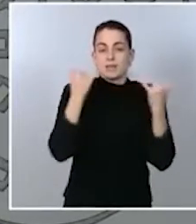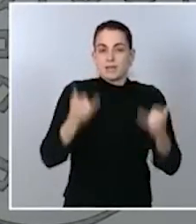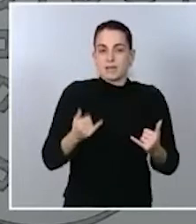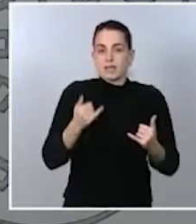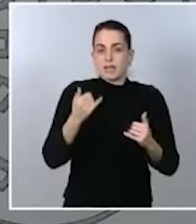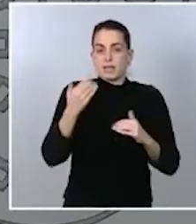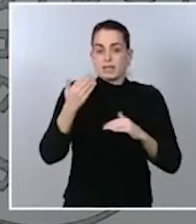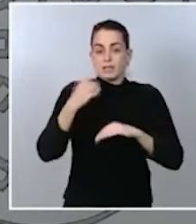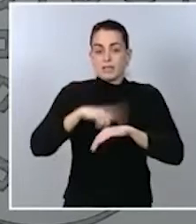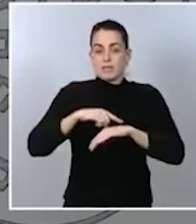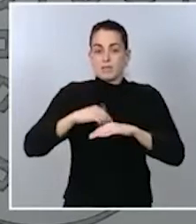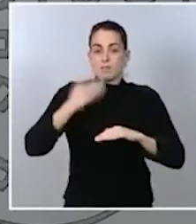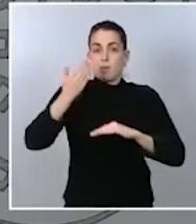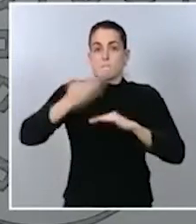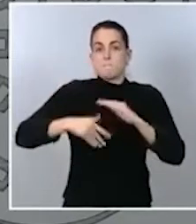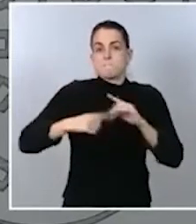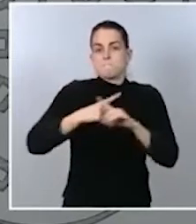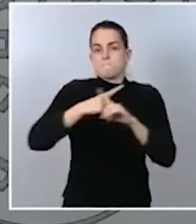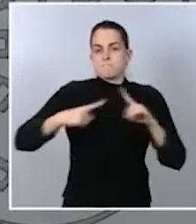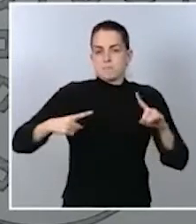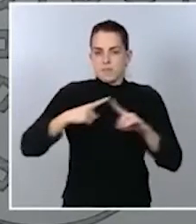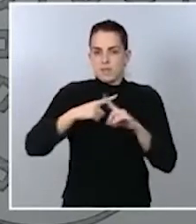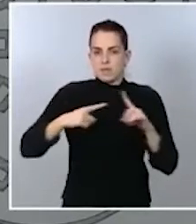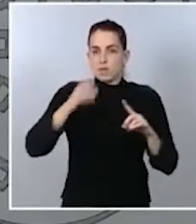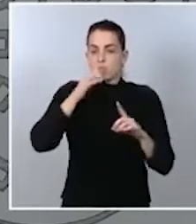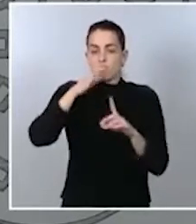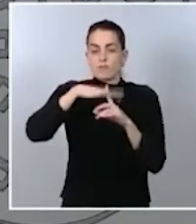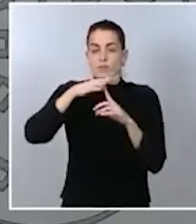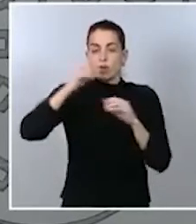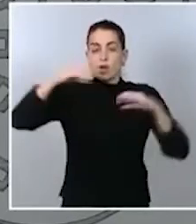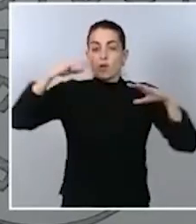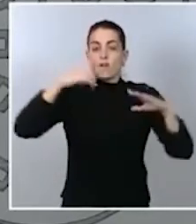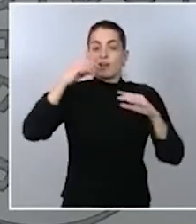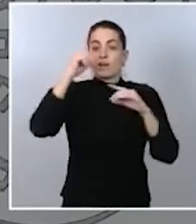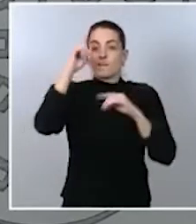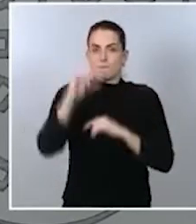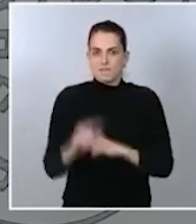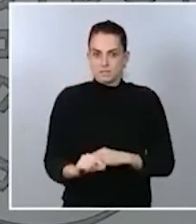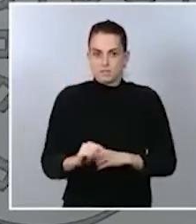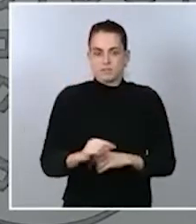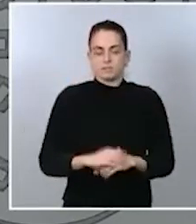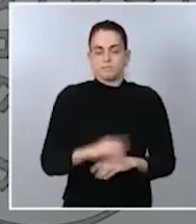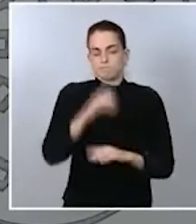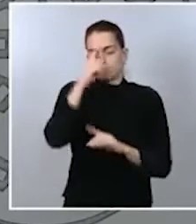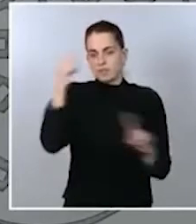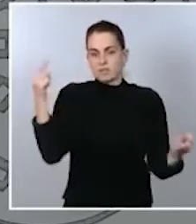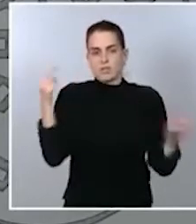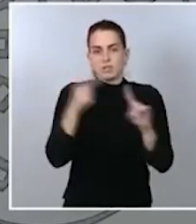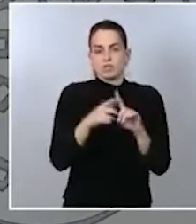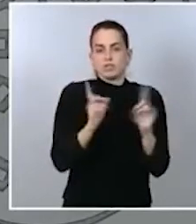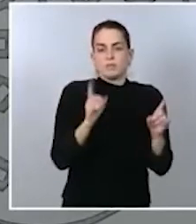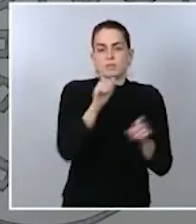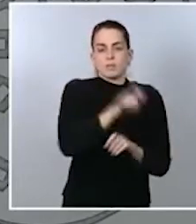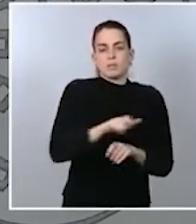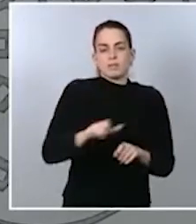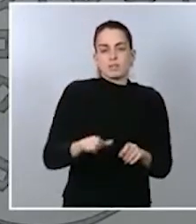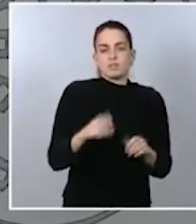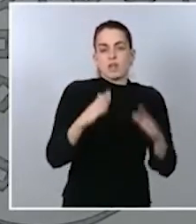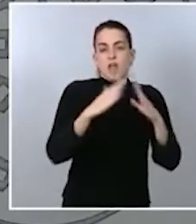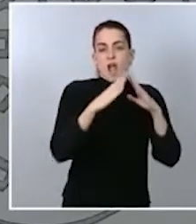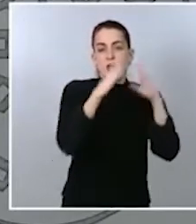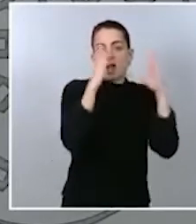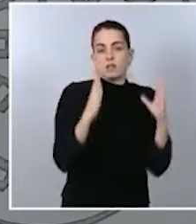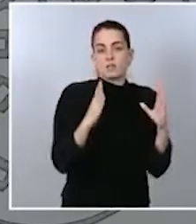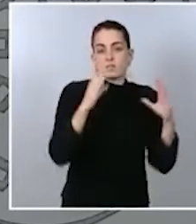abaratamiento de la factura de la luz, también dirigida no solo a los consumidores domésticos, sino